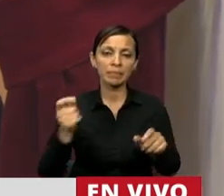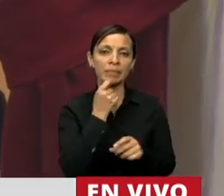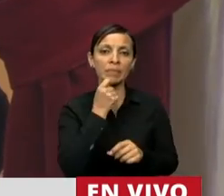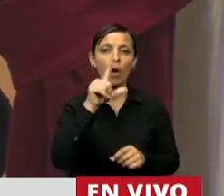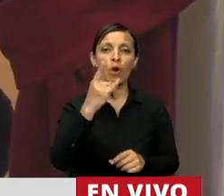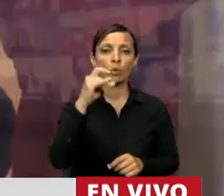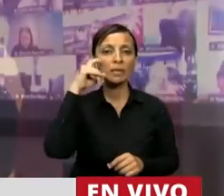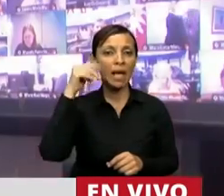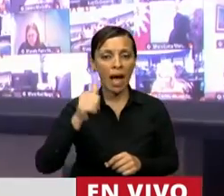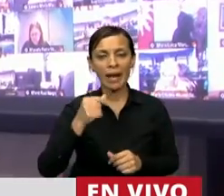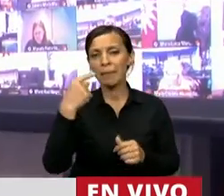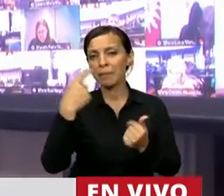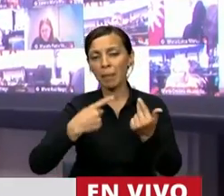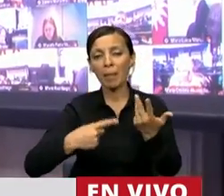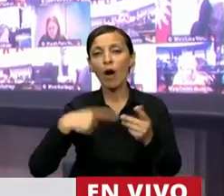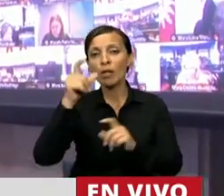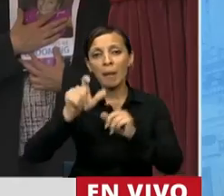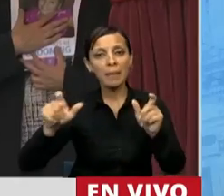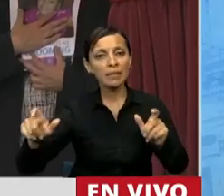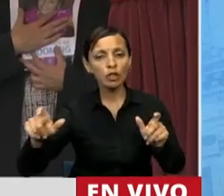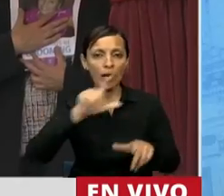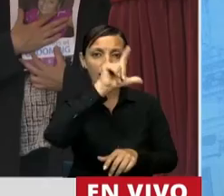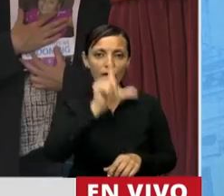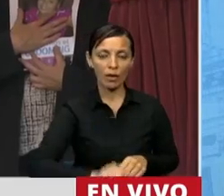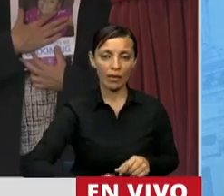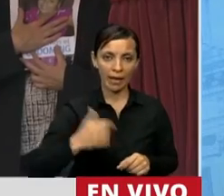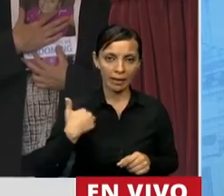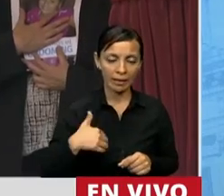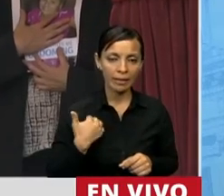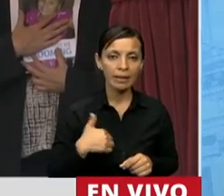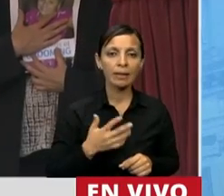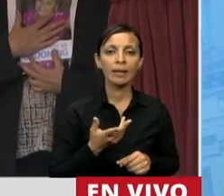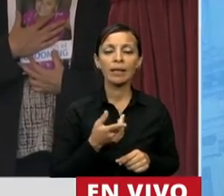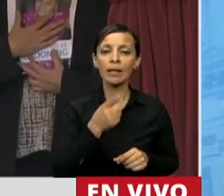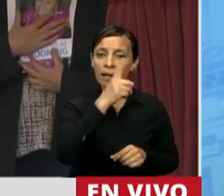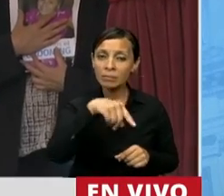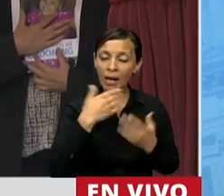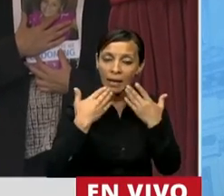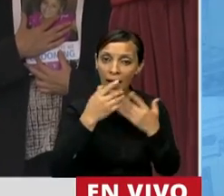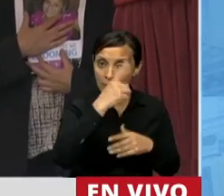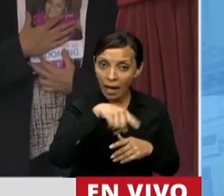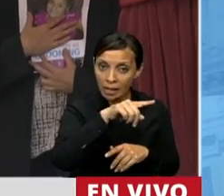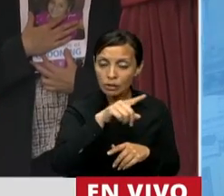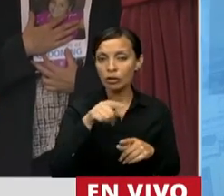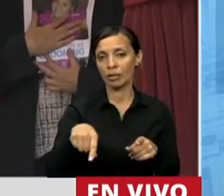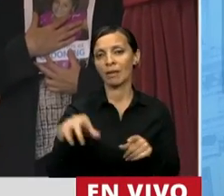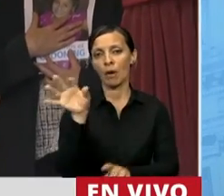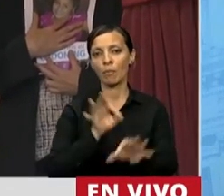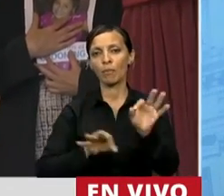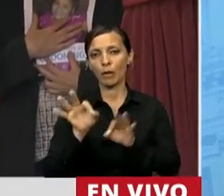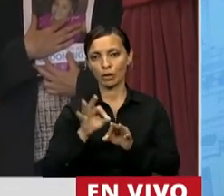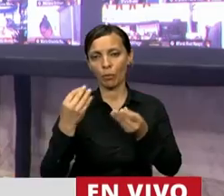Páduro, y tantas otras personas a lo largo y a lo ancho del país, que han hecho posible que este proyecto